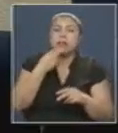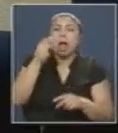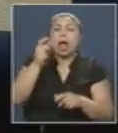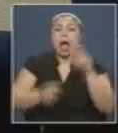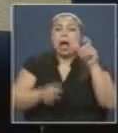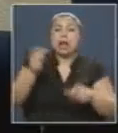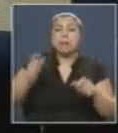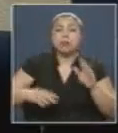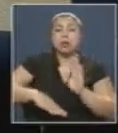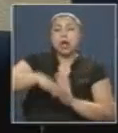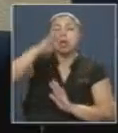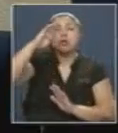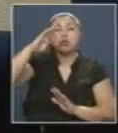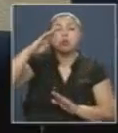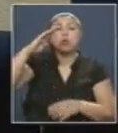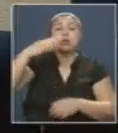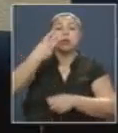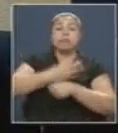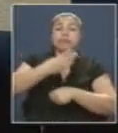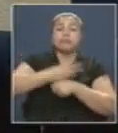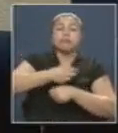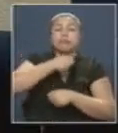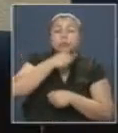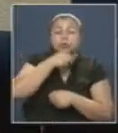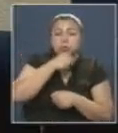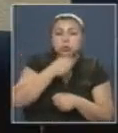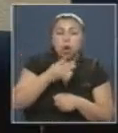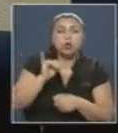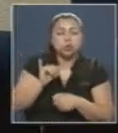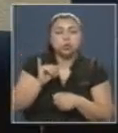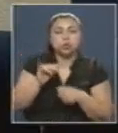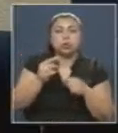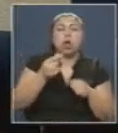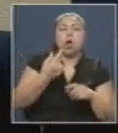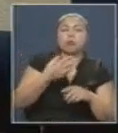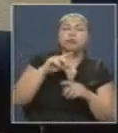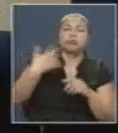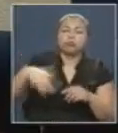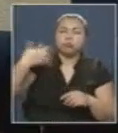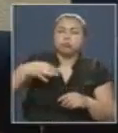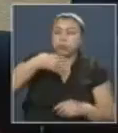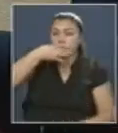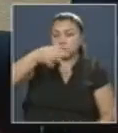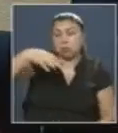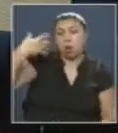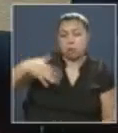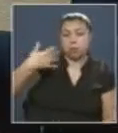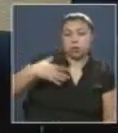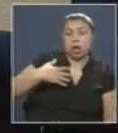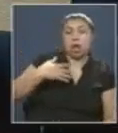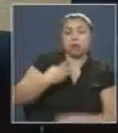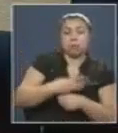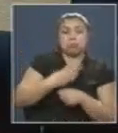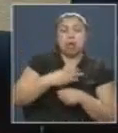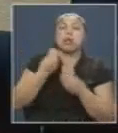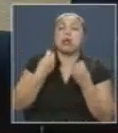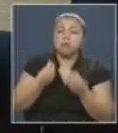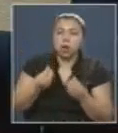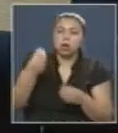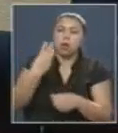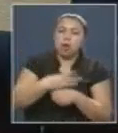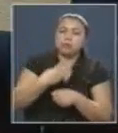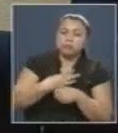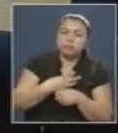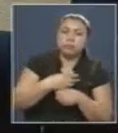adultos mayores. Porque generalmente hablamos bien de los adultos mayores, que son importantes los adultos mayores, que es bueno que estén los adultos mayores,